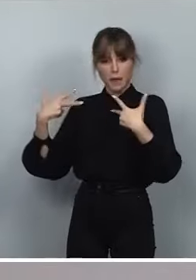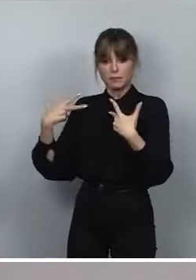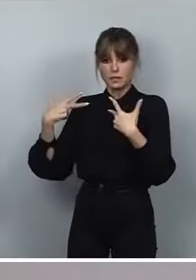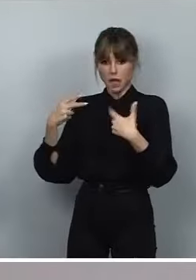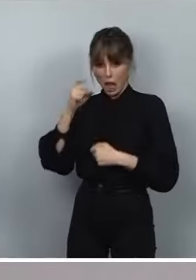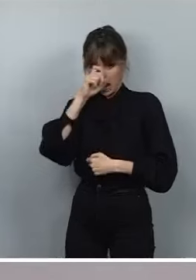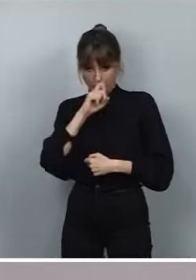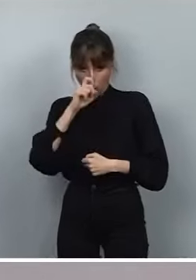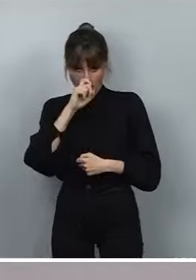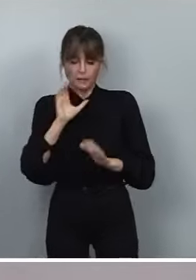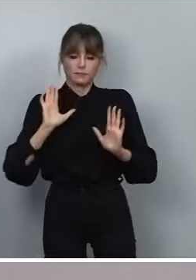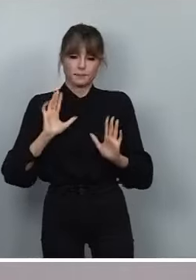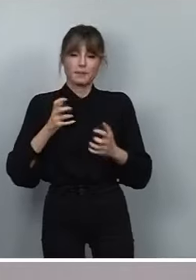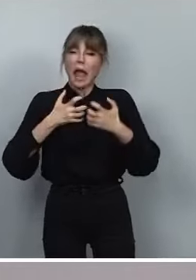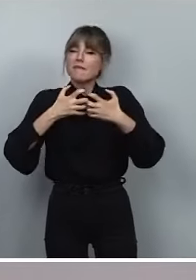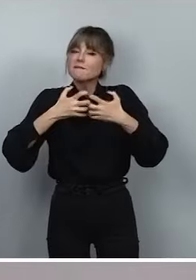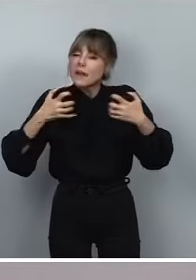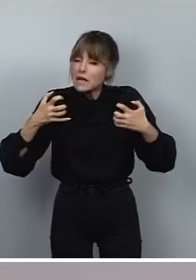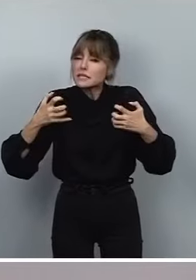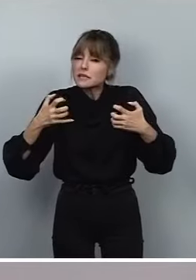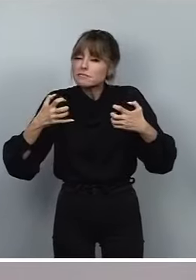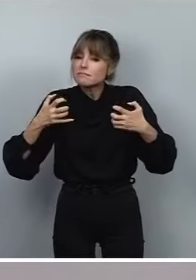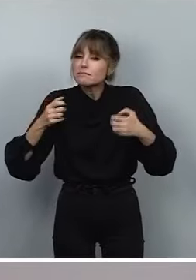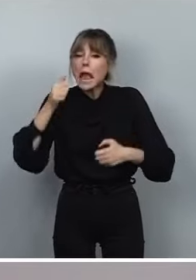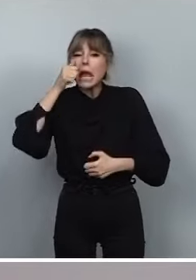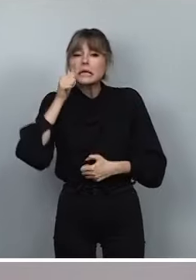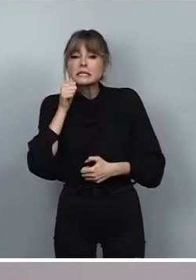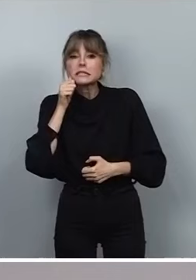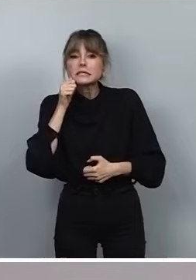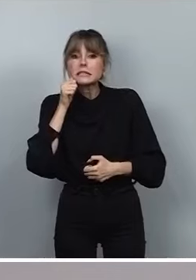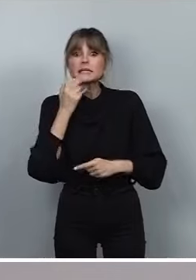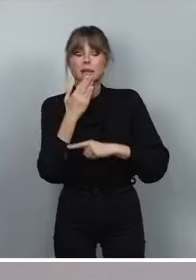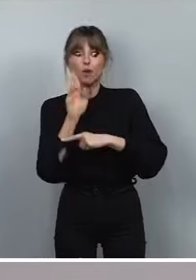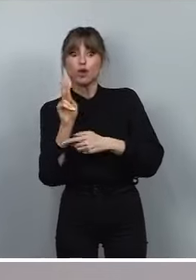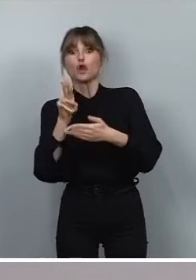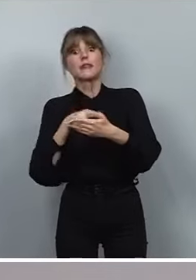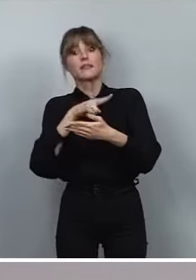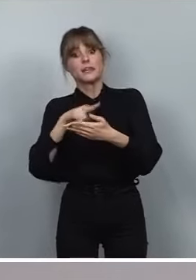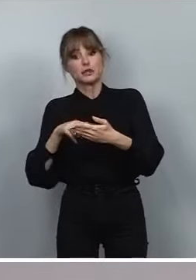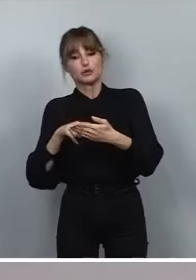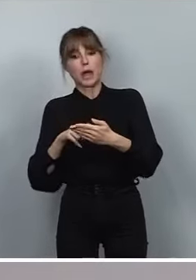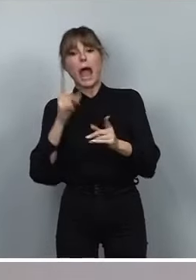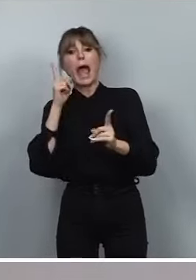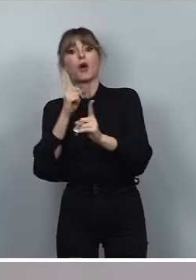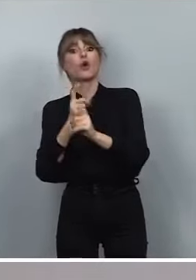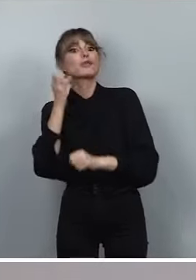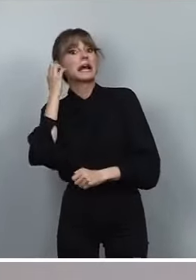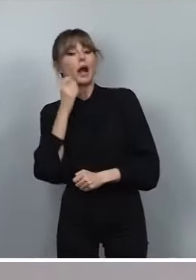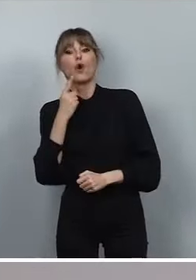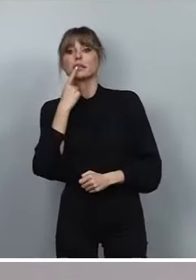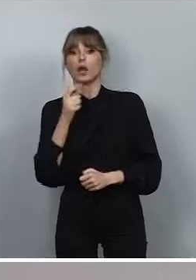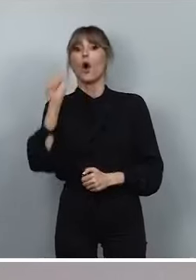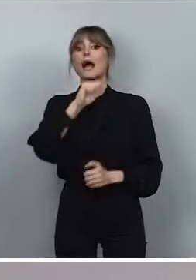recuerde la frase que dijo Sánchez en la moción de censura contra Mariano Rajoy en el